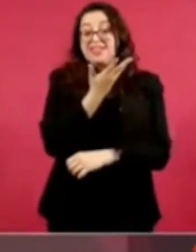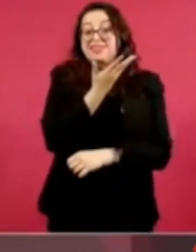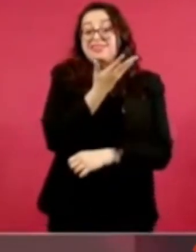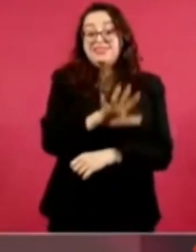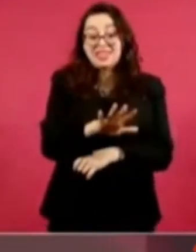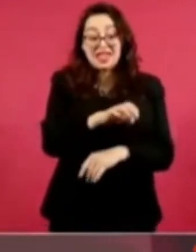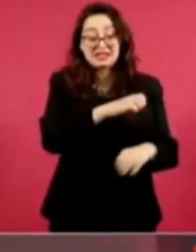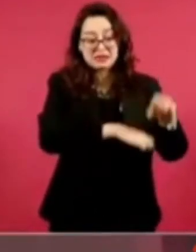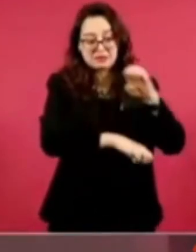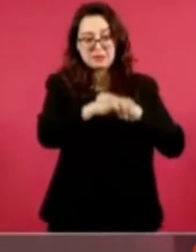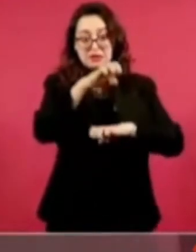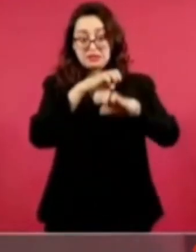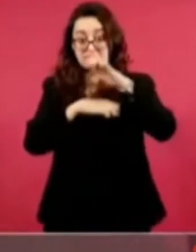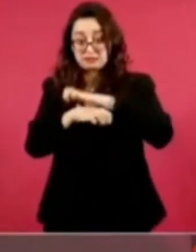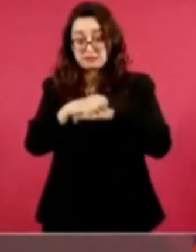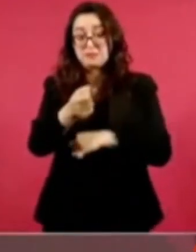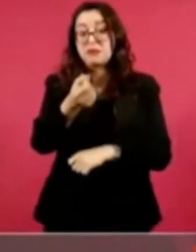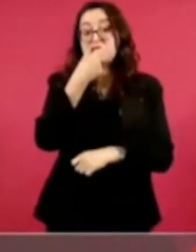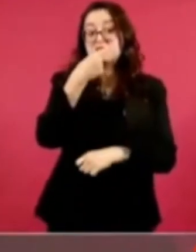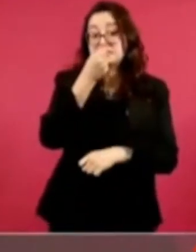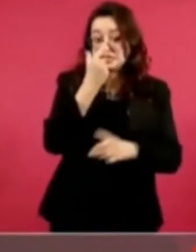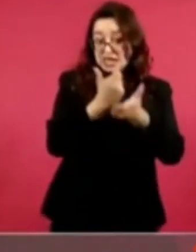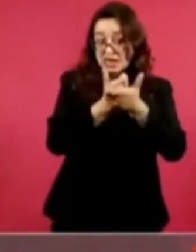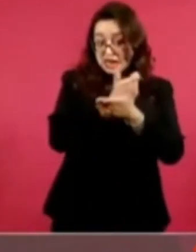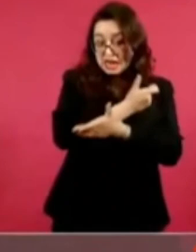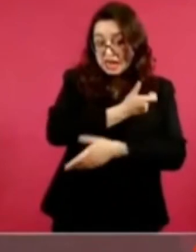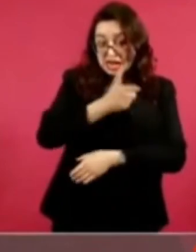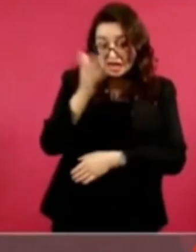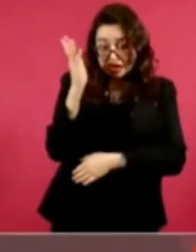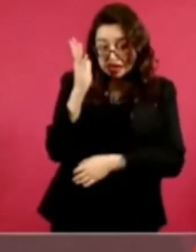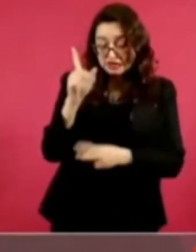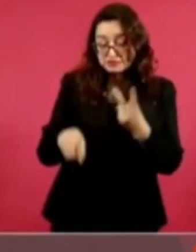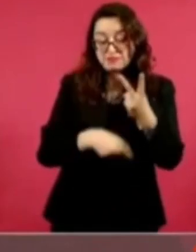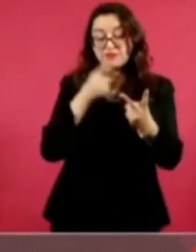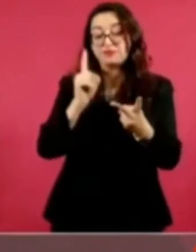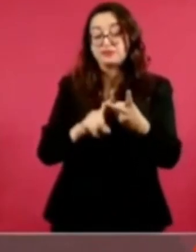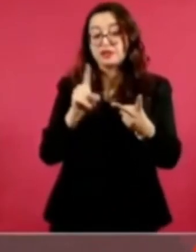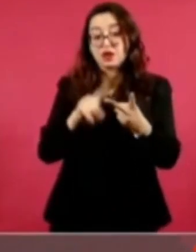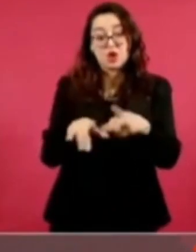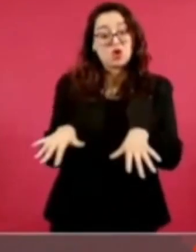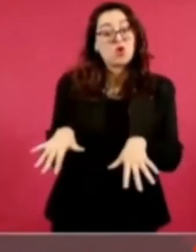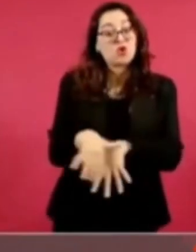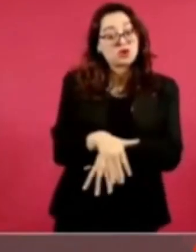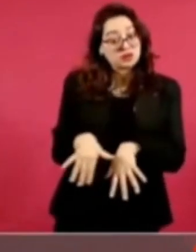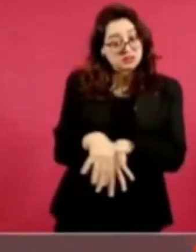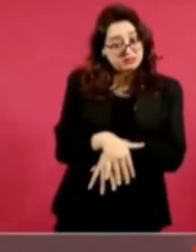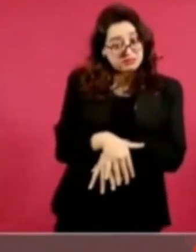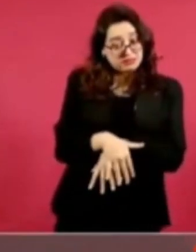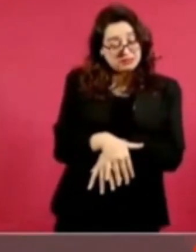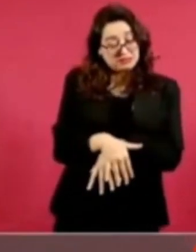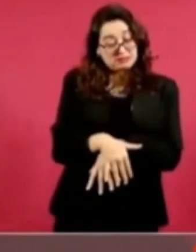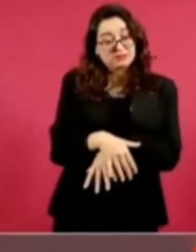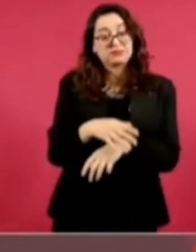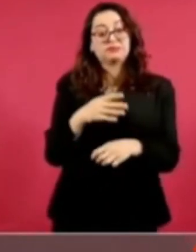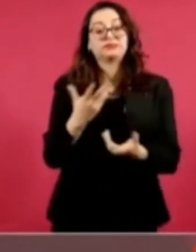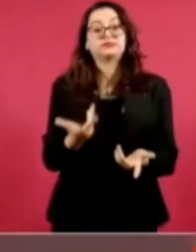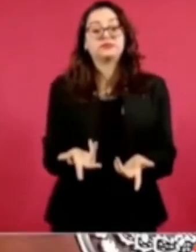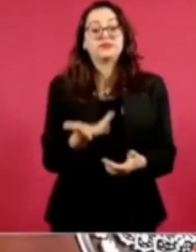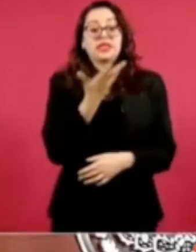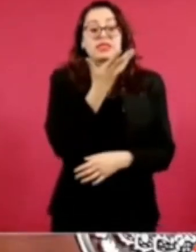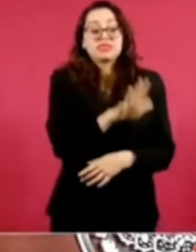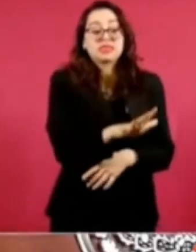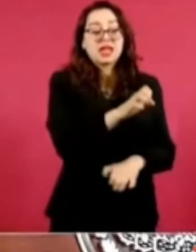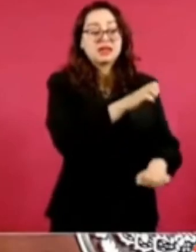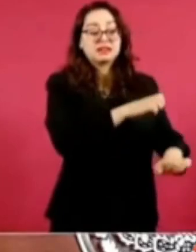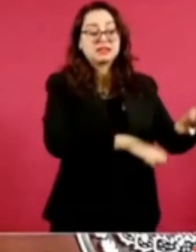mala calidad y muy cara, 10 empresas le vendían al